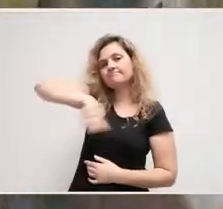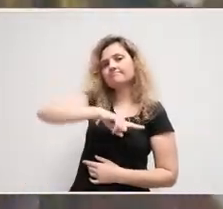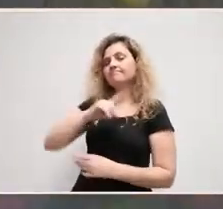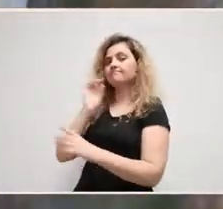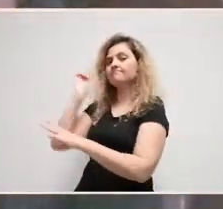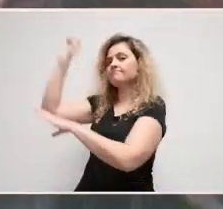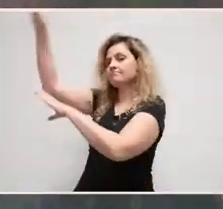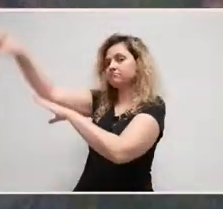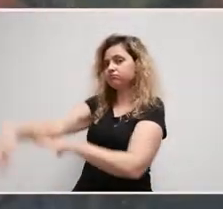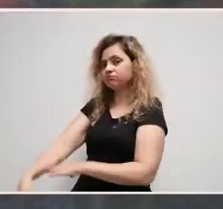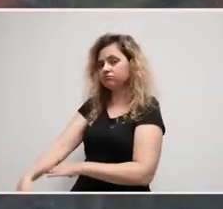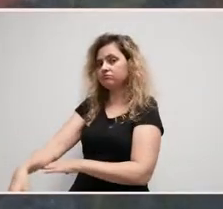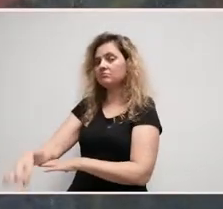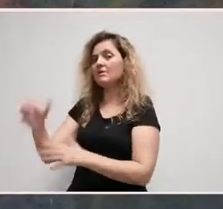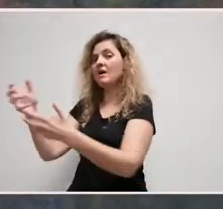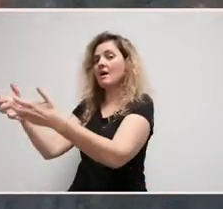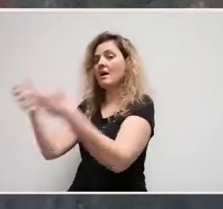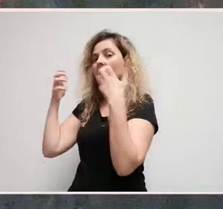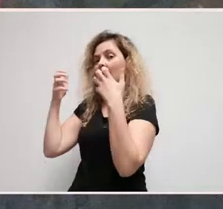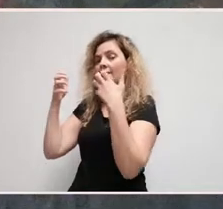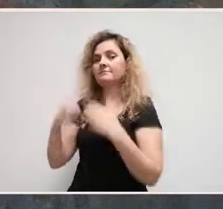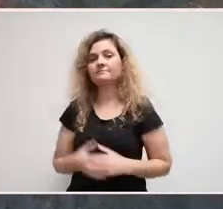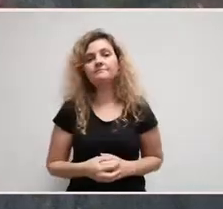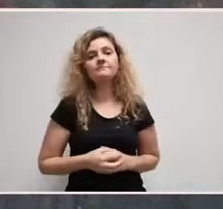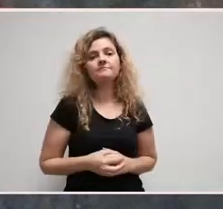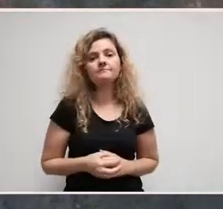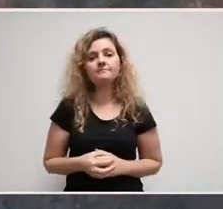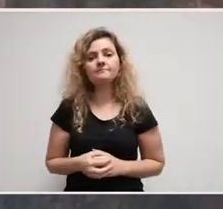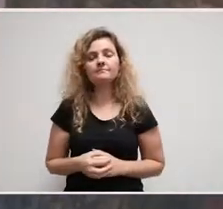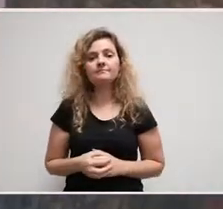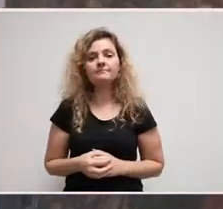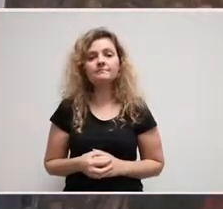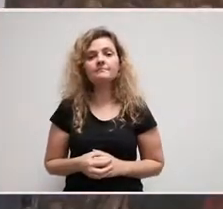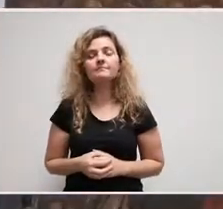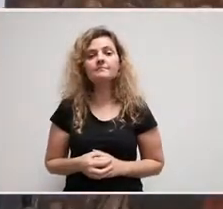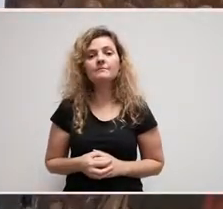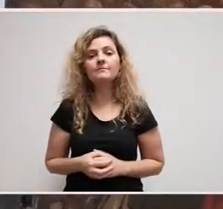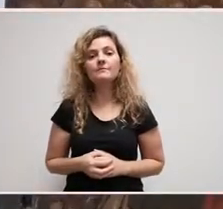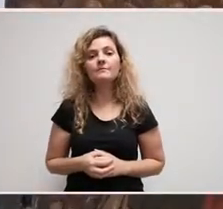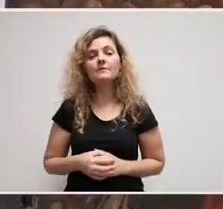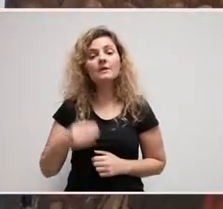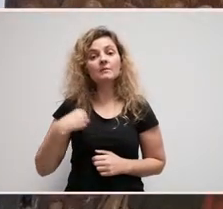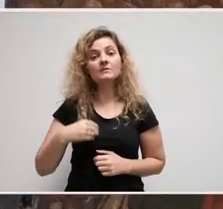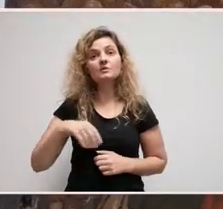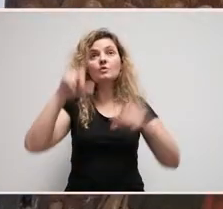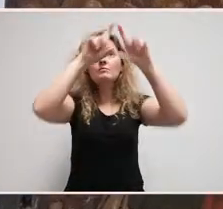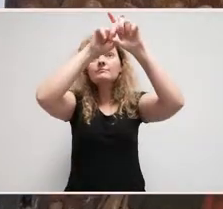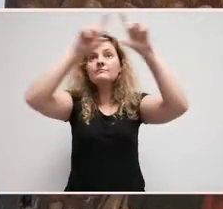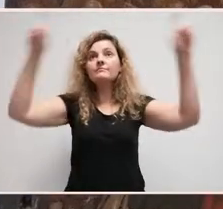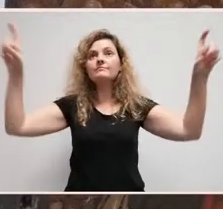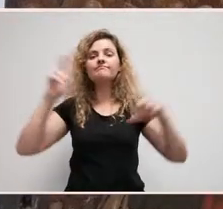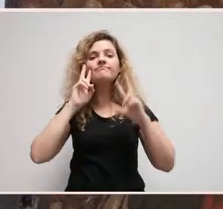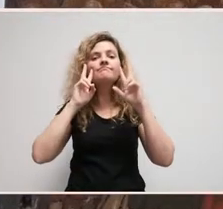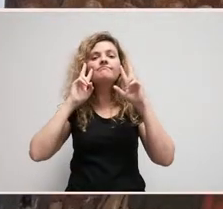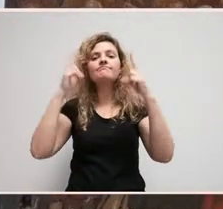das tropas, serían vencedores no combate. Así, esto é o que vemos representado no